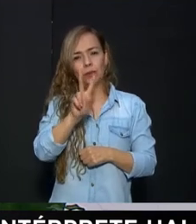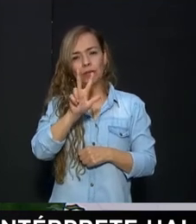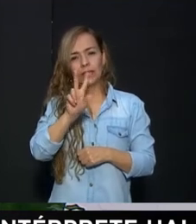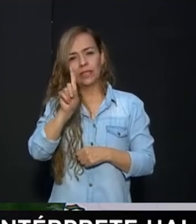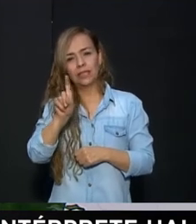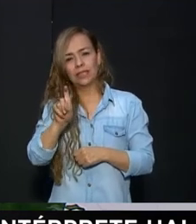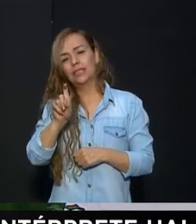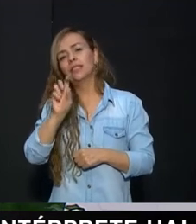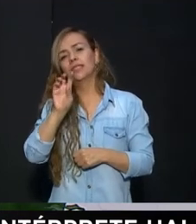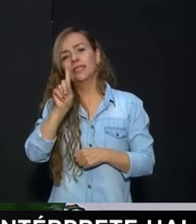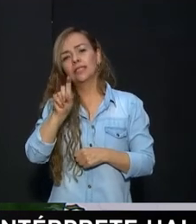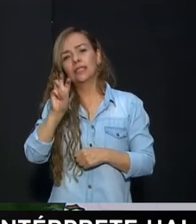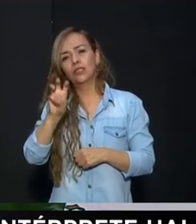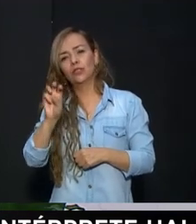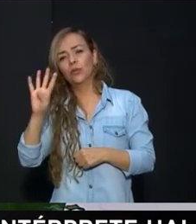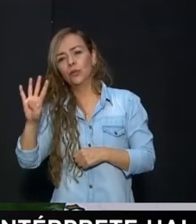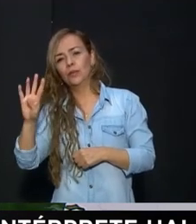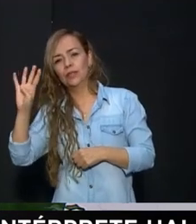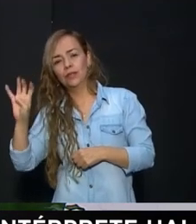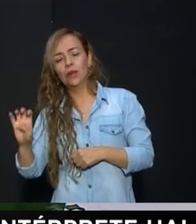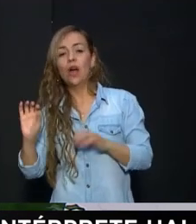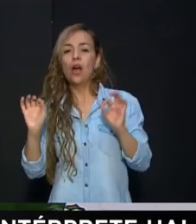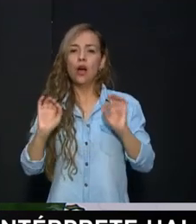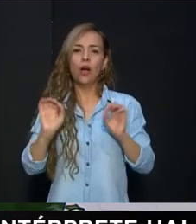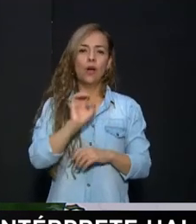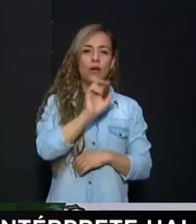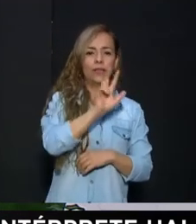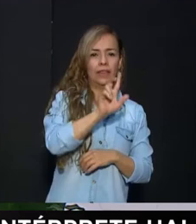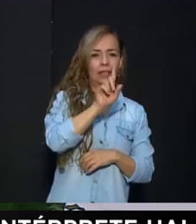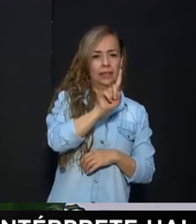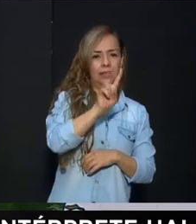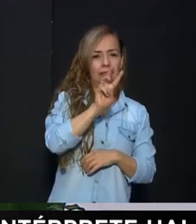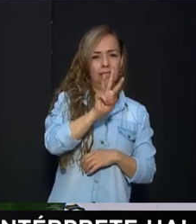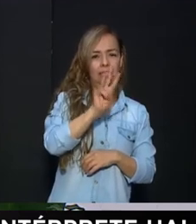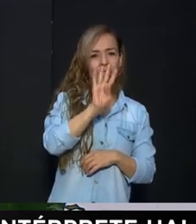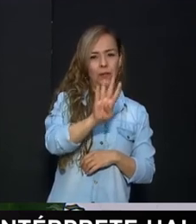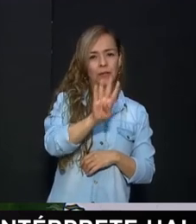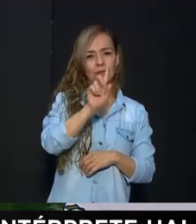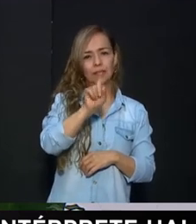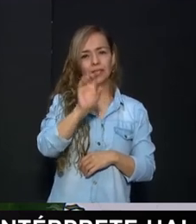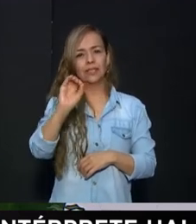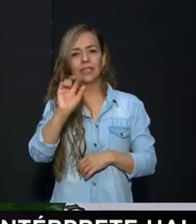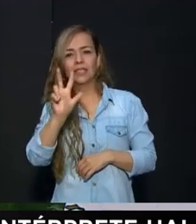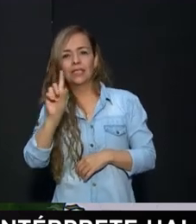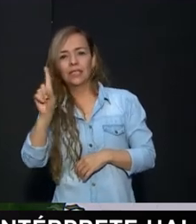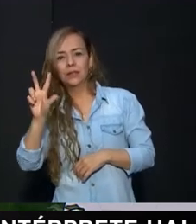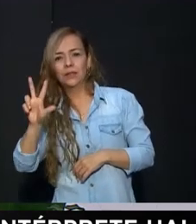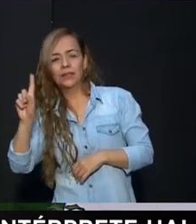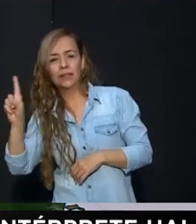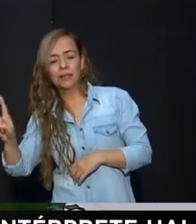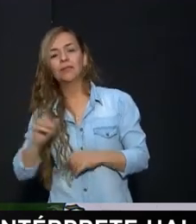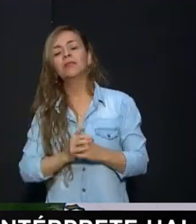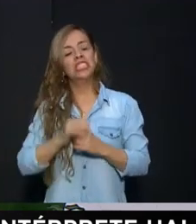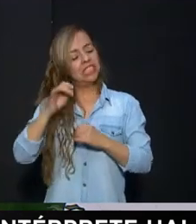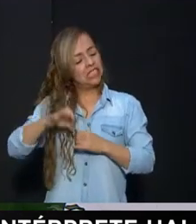49 O también Está habilitada La línea 313 460 3131 Acá siempre